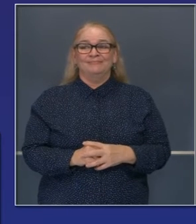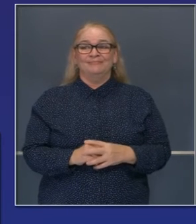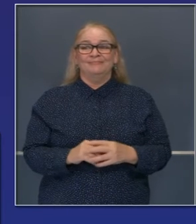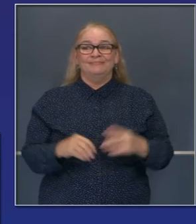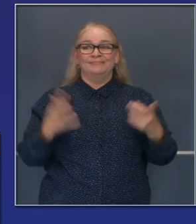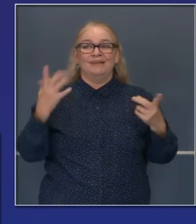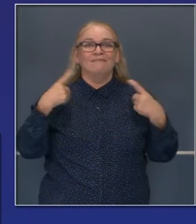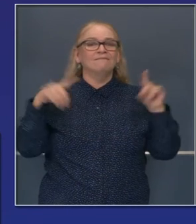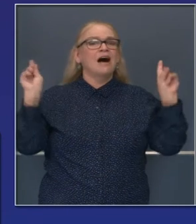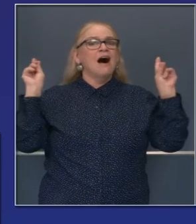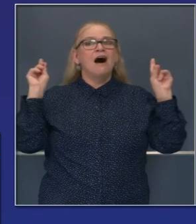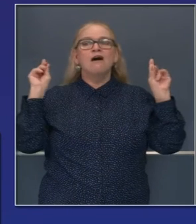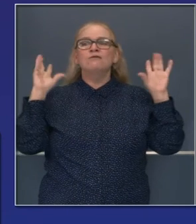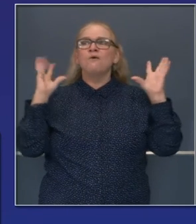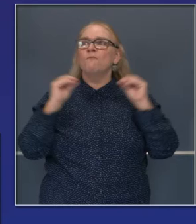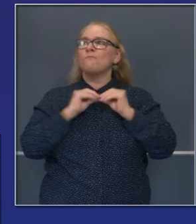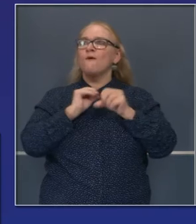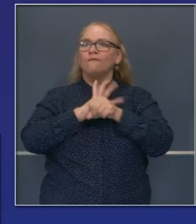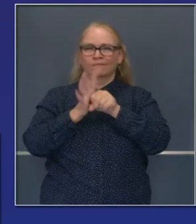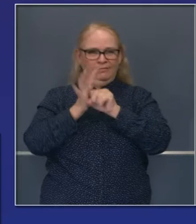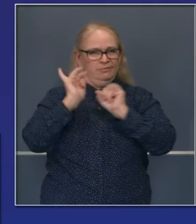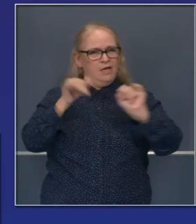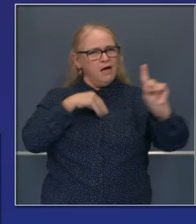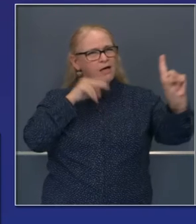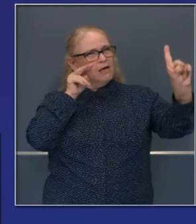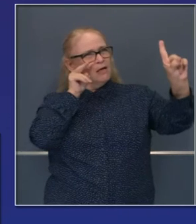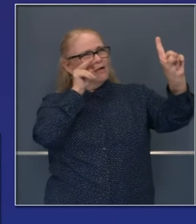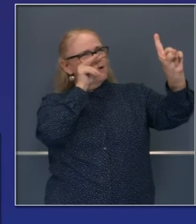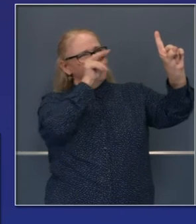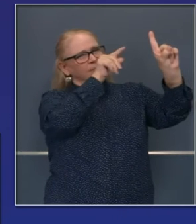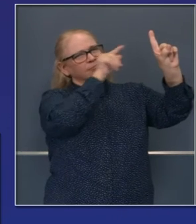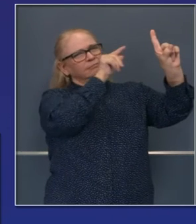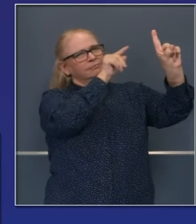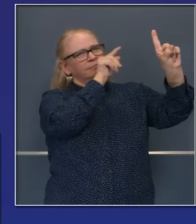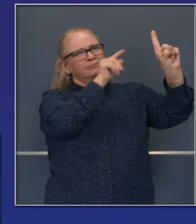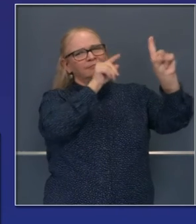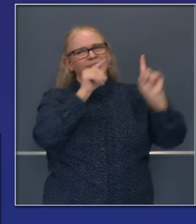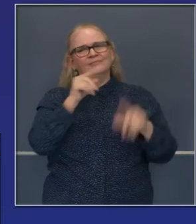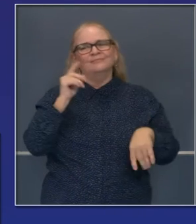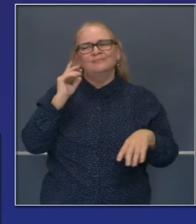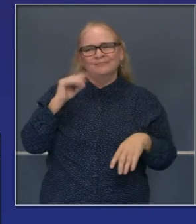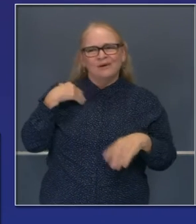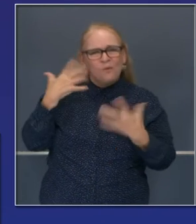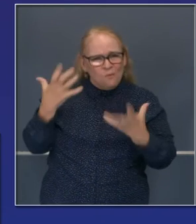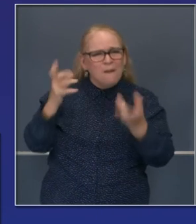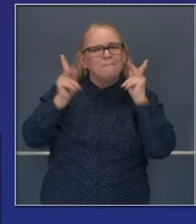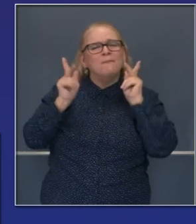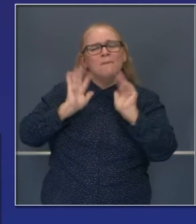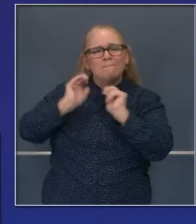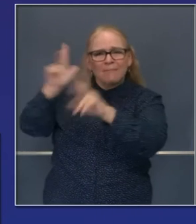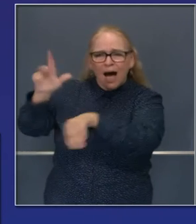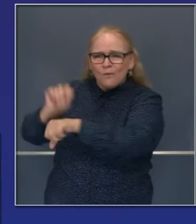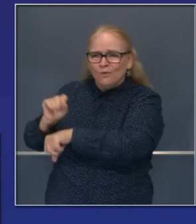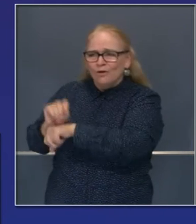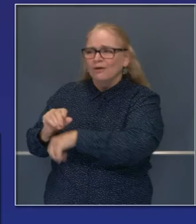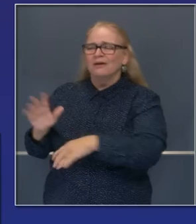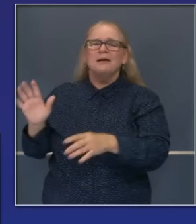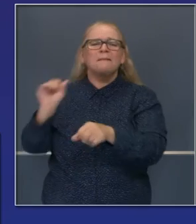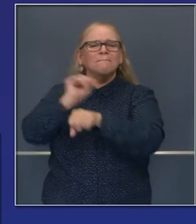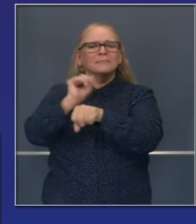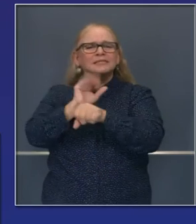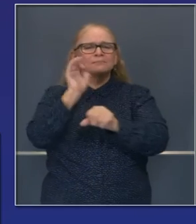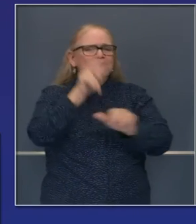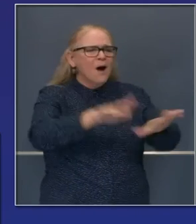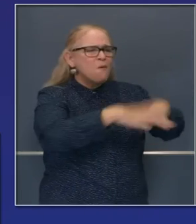sobreponernos a esta pandemia y hacerlo de una forma en que la gente pueda volver a trabajar, que puedan reabrirse negocios, que la gente